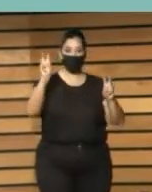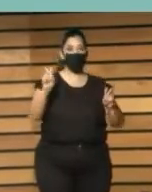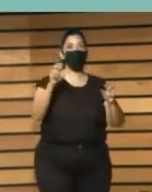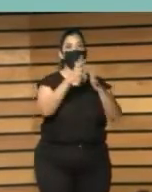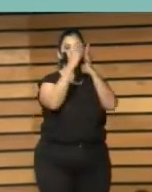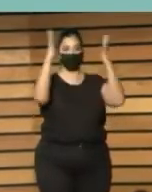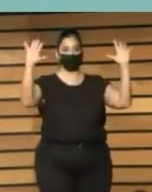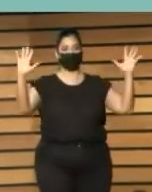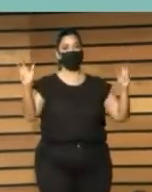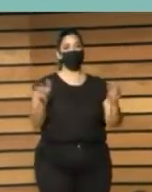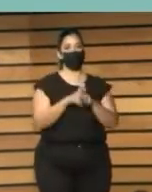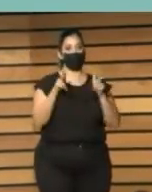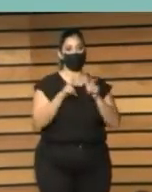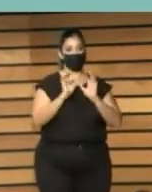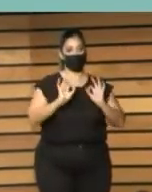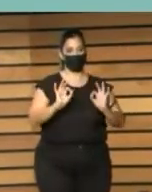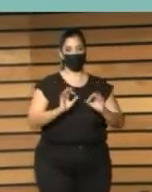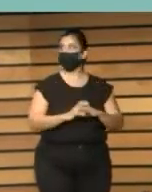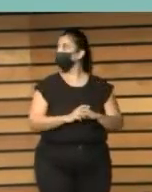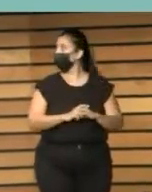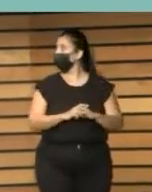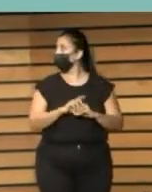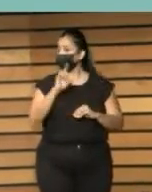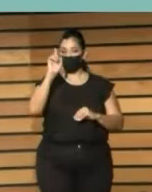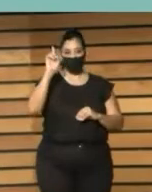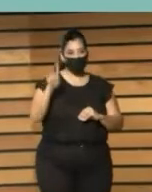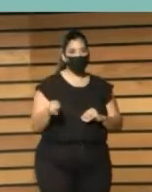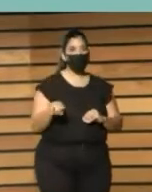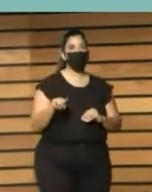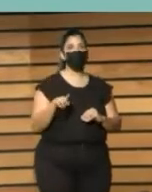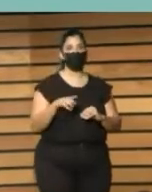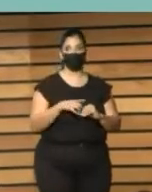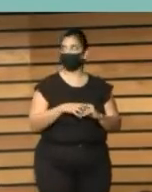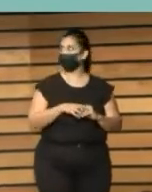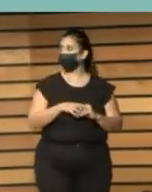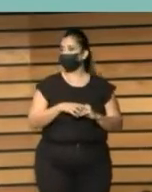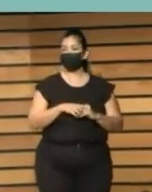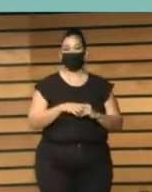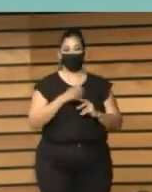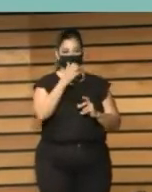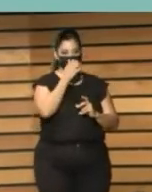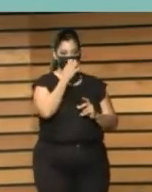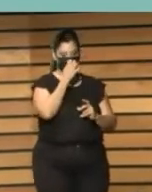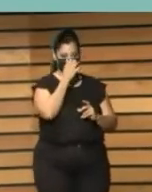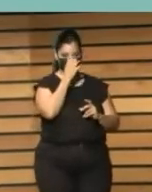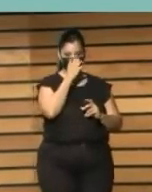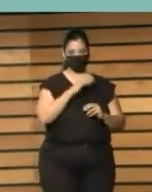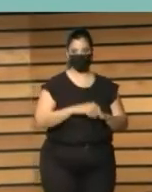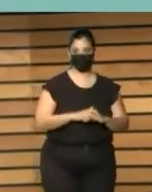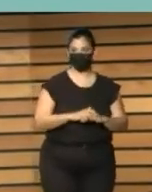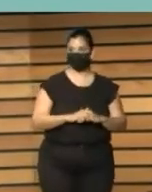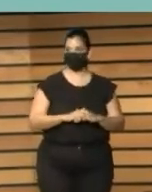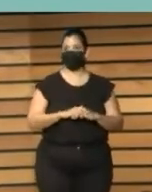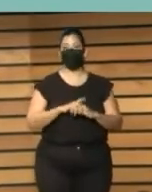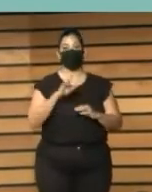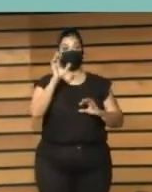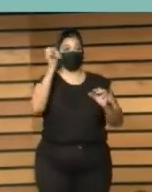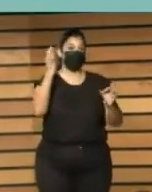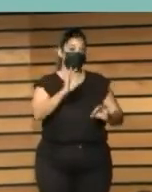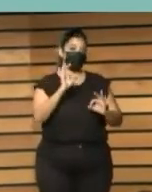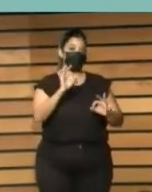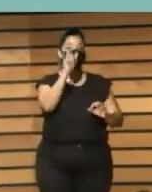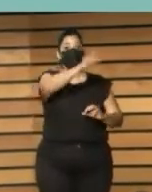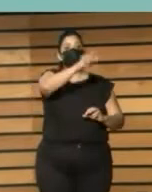de la Agenda 2030 de las Naciones Unidas y más aún con el objetivo de no dejar a nadie atrás, teniendo en cuenta las dificultades y necesidades de todas las